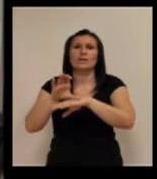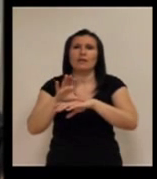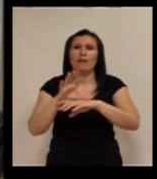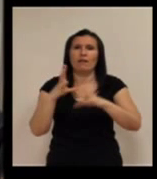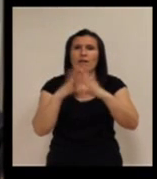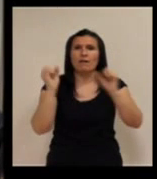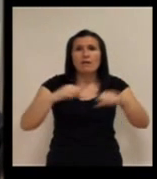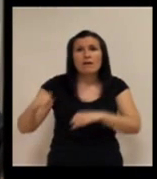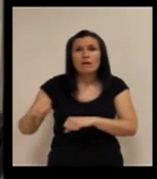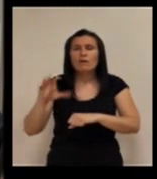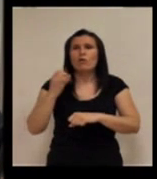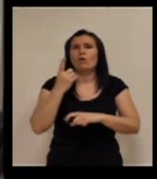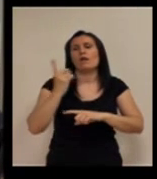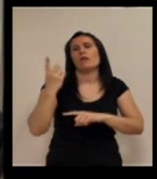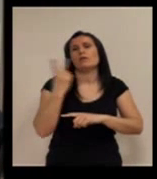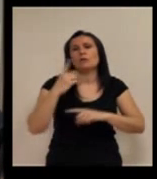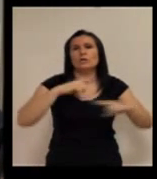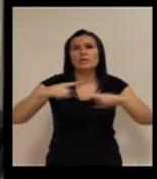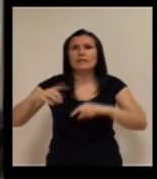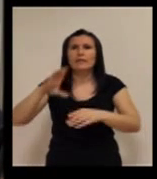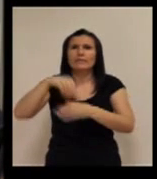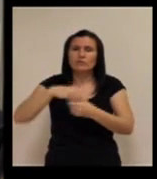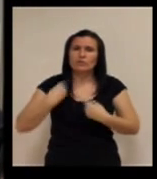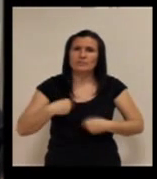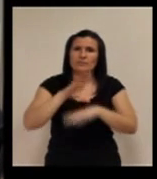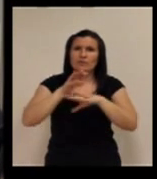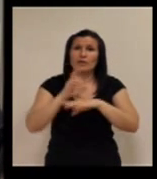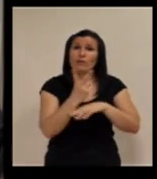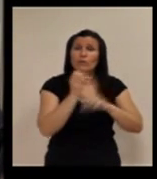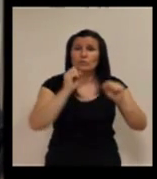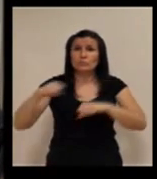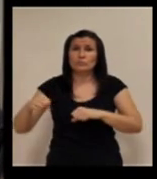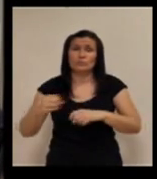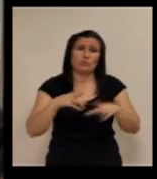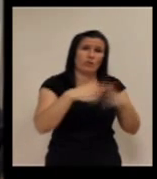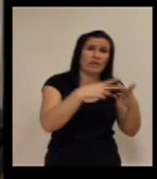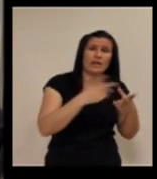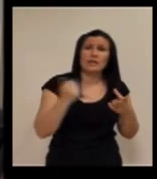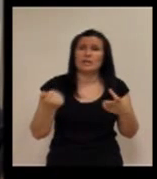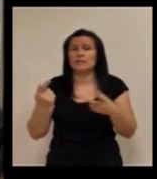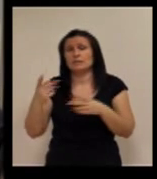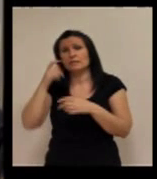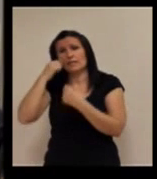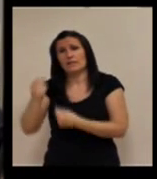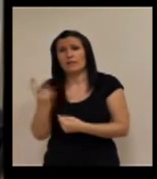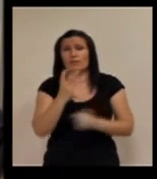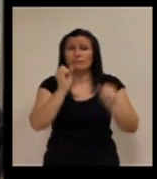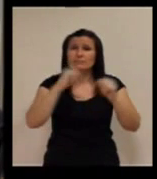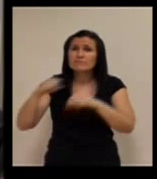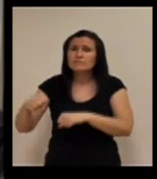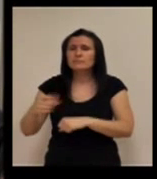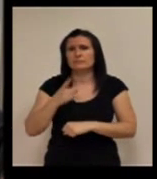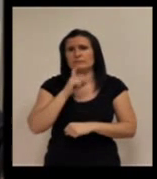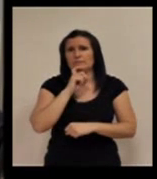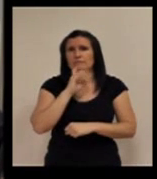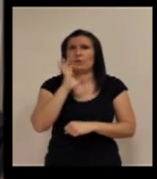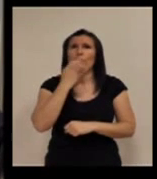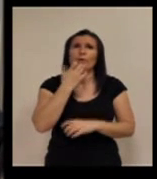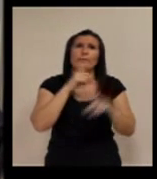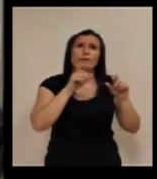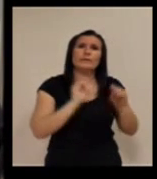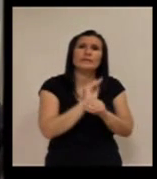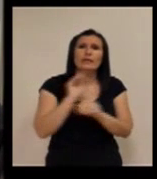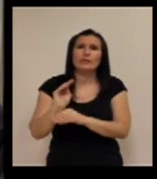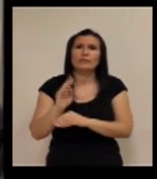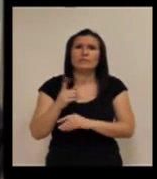o las dos consejerías, o las dos direcciones generales si están unidas en la misma consejería, la social y la sanitaria, o si, por